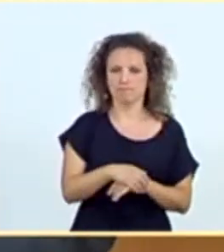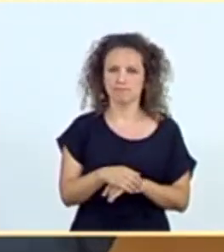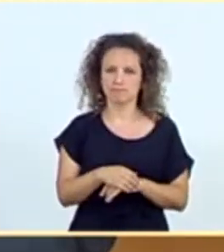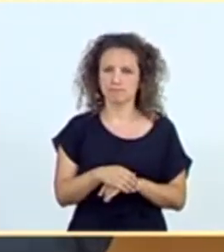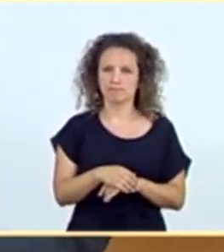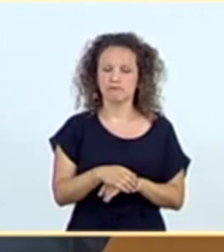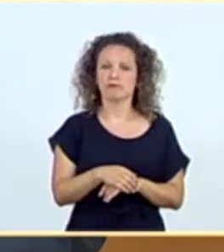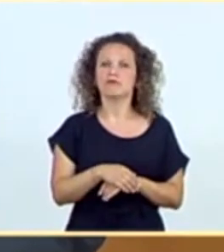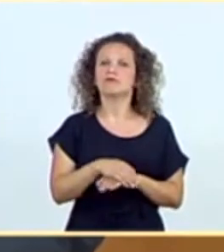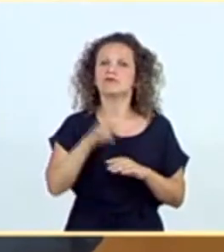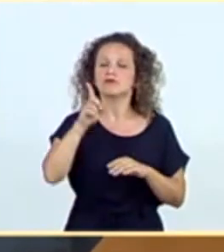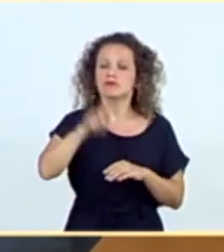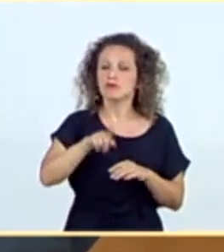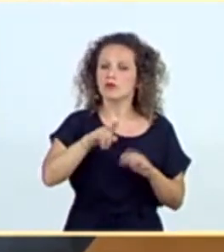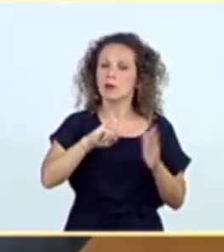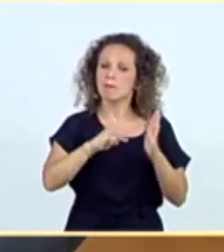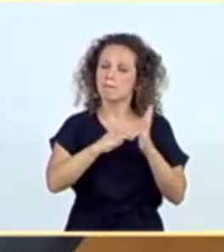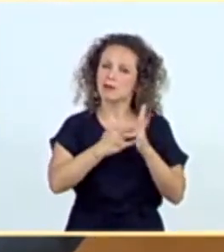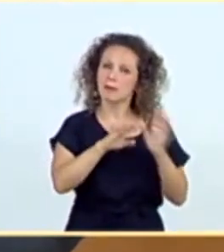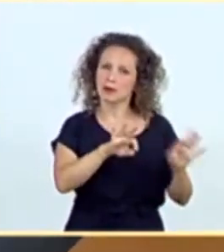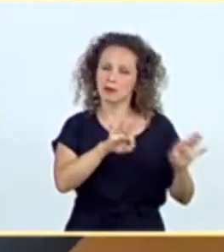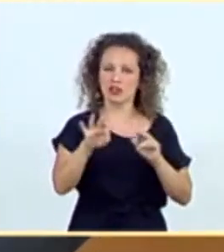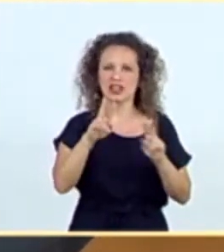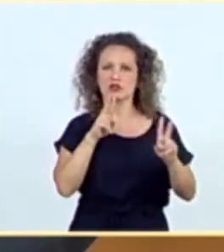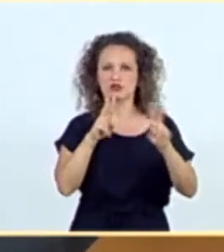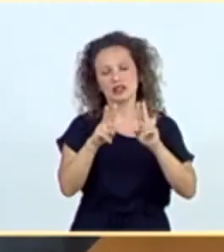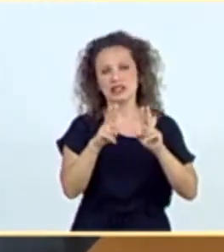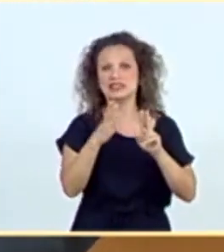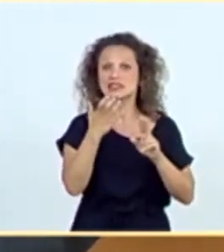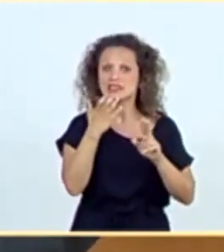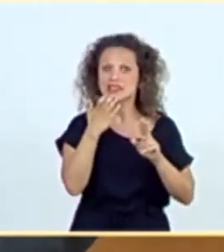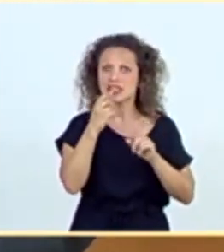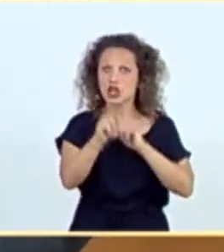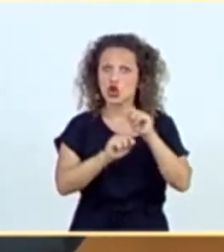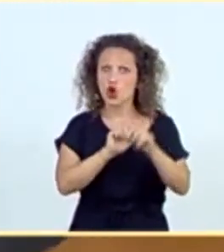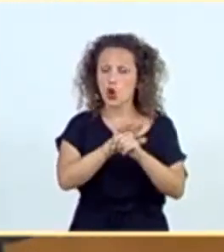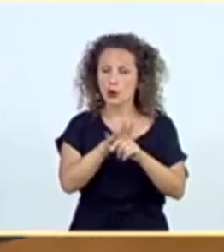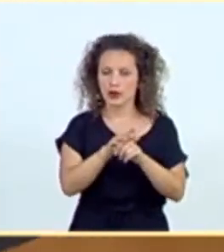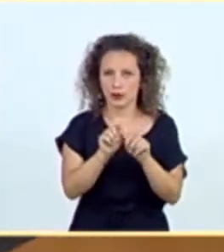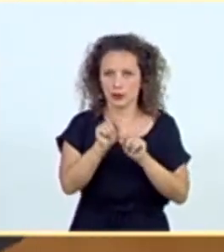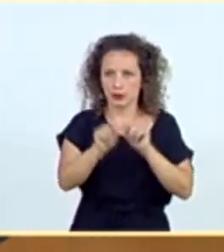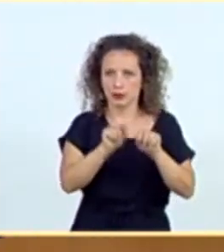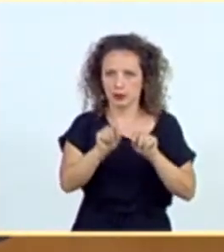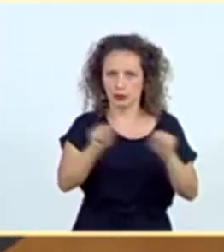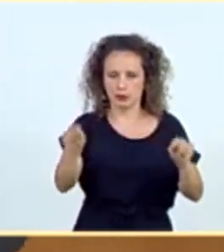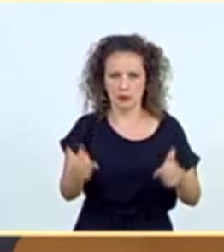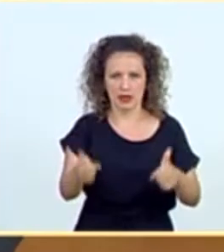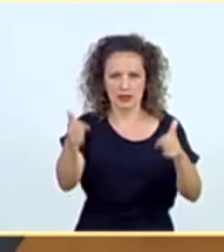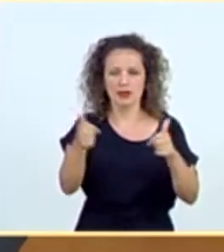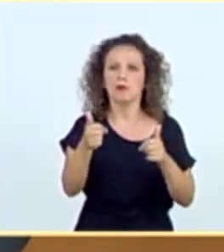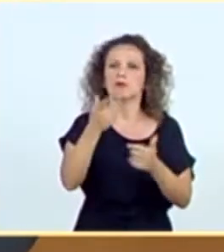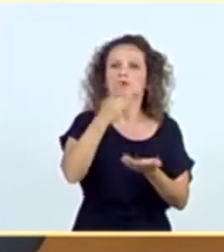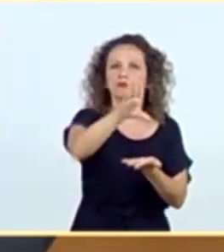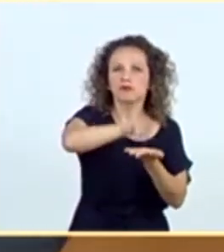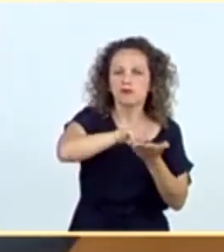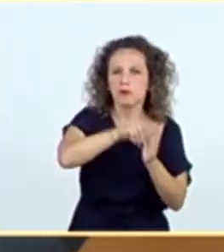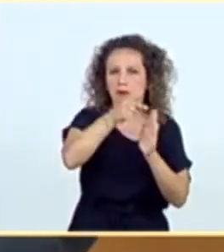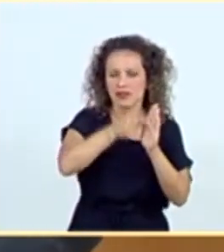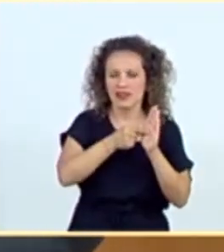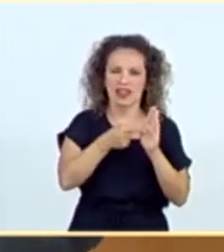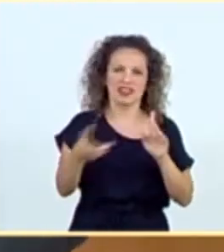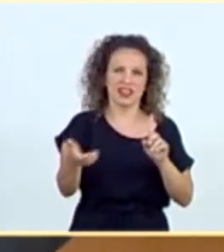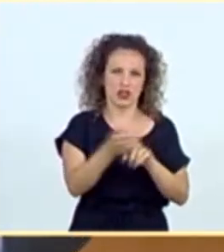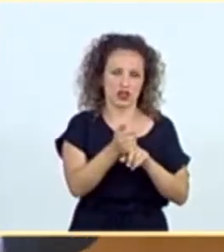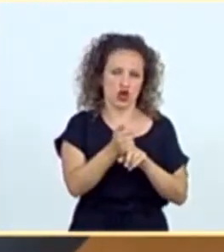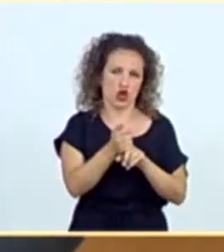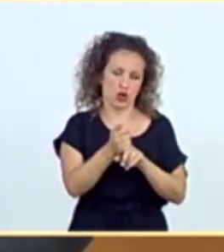ya prácticamente ultimado, un plan de preparación y respuesta ante el aumento de transmisión del COVID. Recoge todas las medidas de vigilancia y detección precoz que